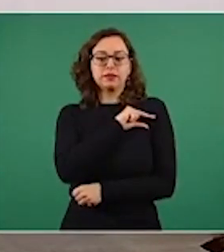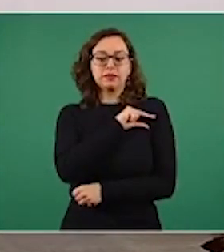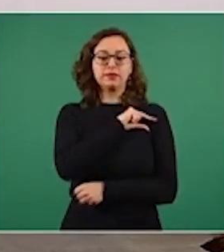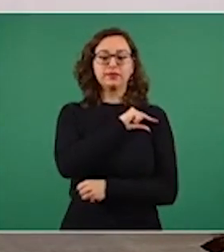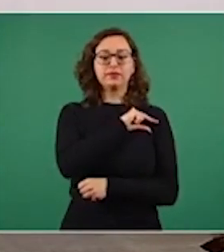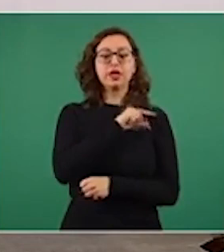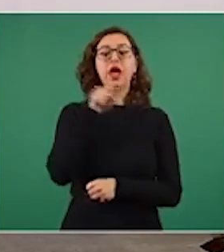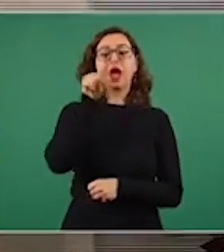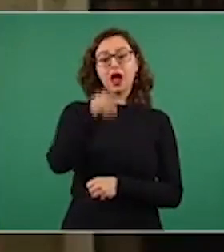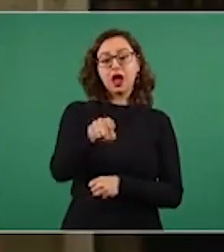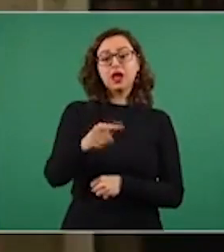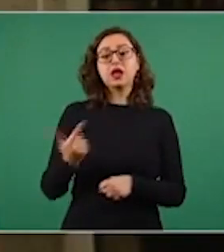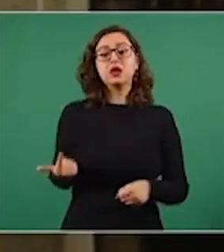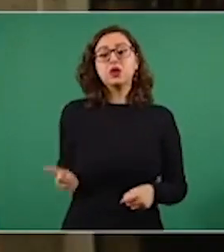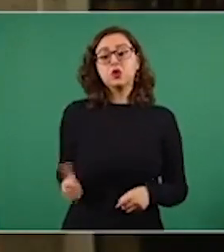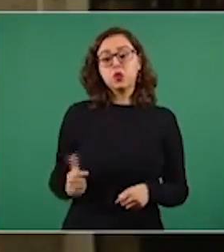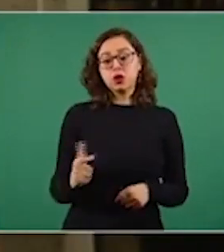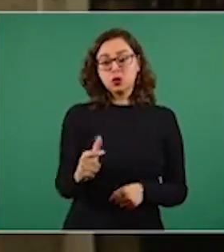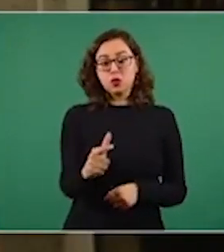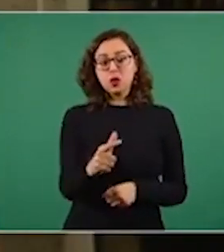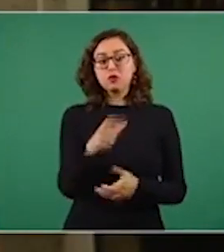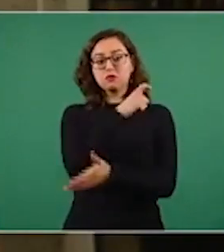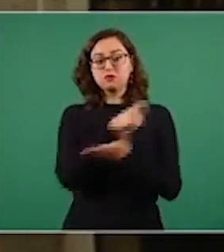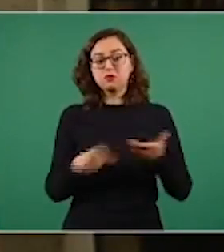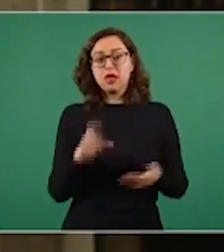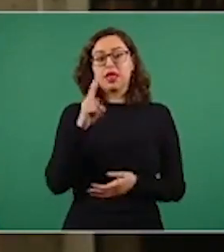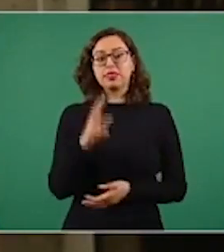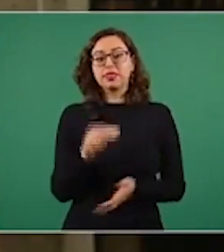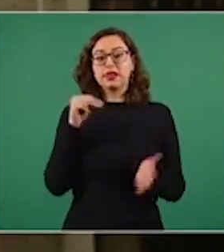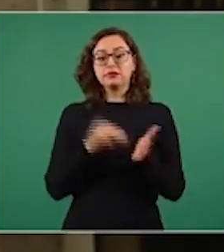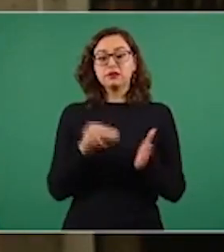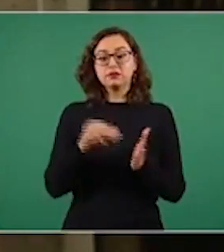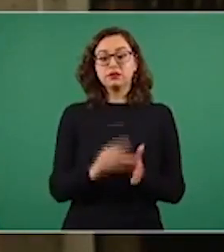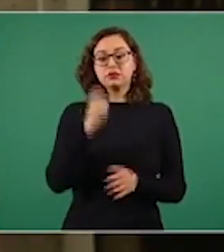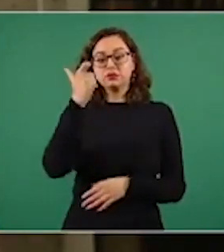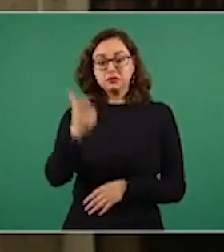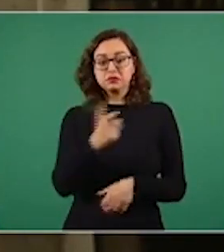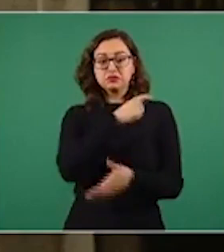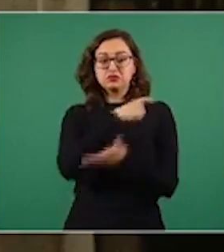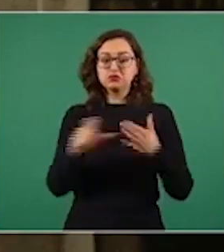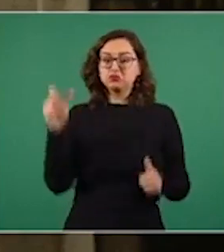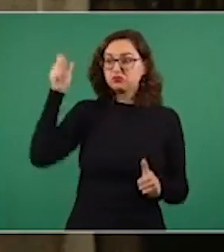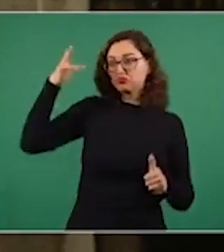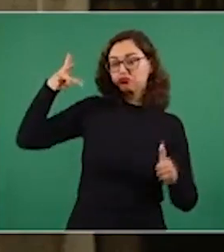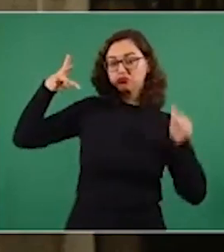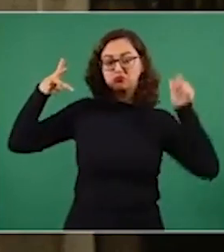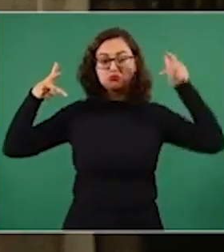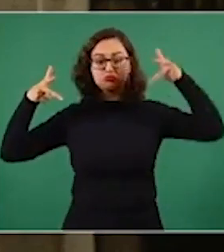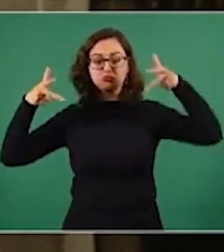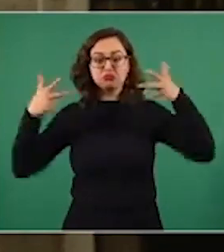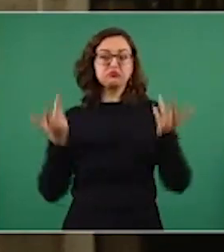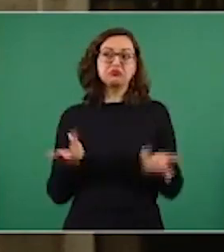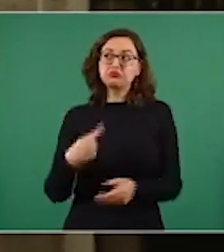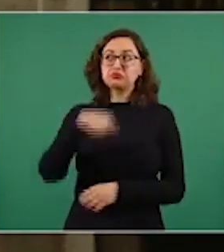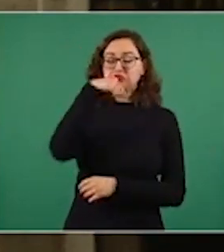un convenio de tres mil millones de pesos para comprar cámaras y arcos carreteros que no sirvieron de mucho visto los resultados.